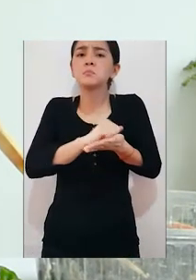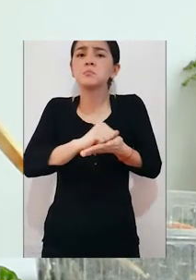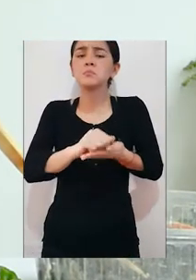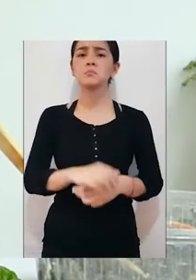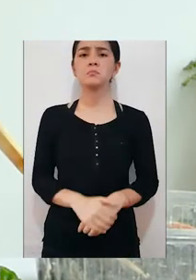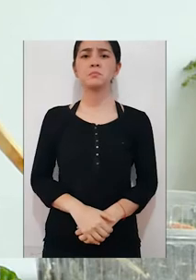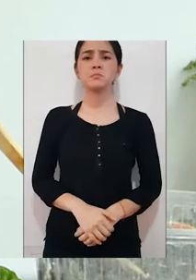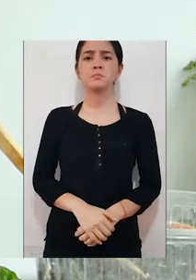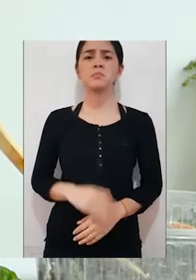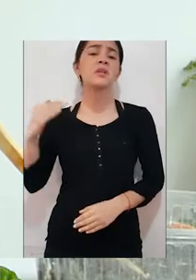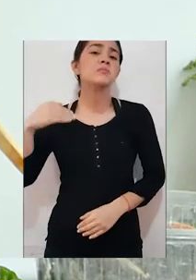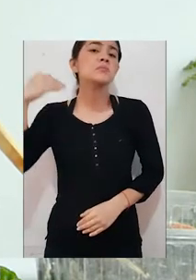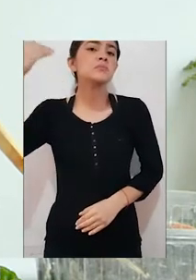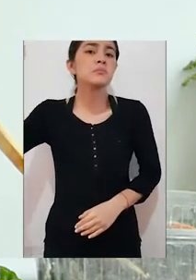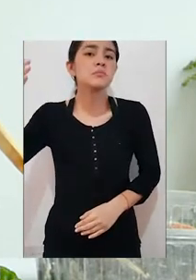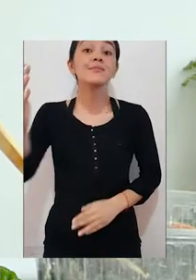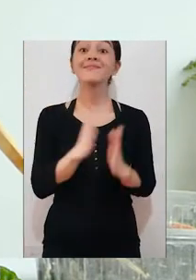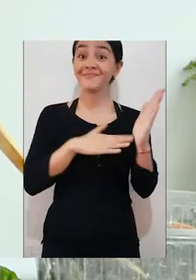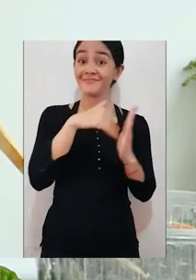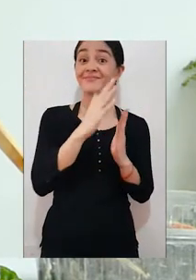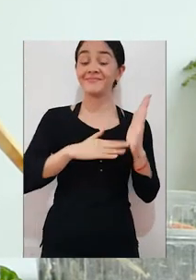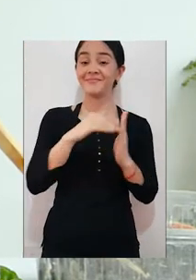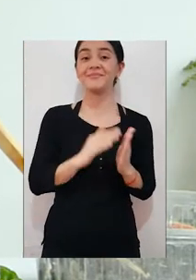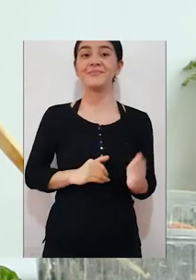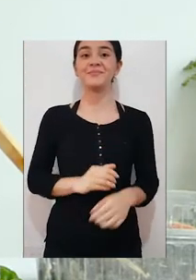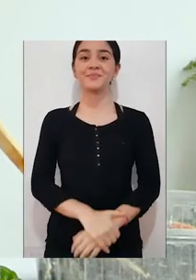y luego de eso vamos a proceder a pintarla.